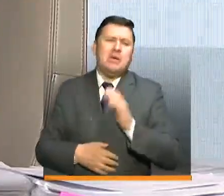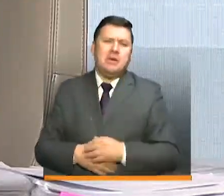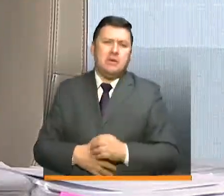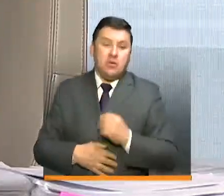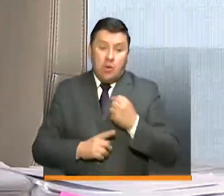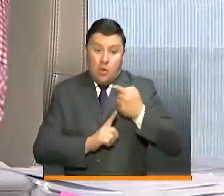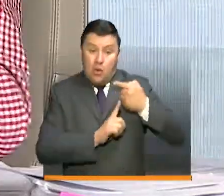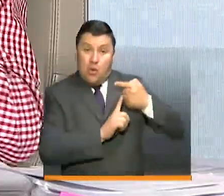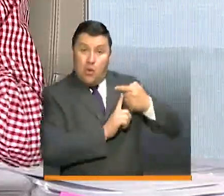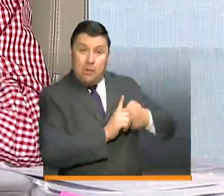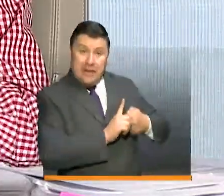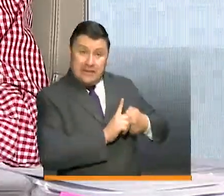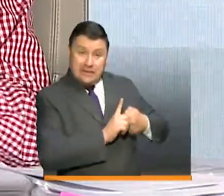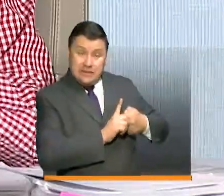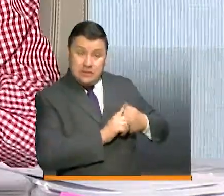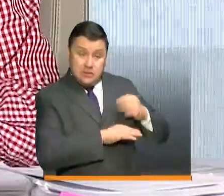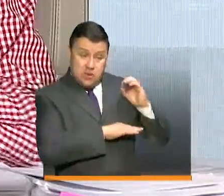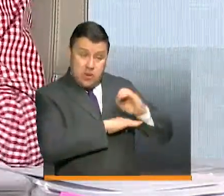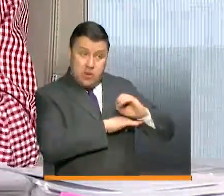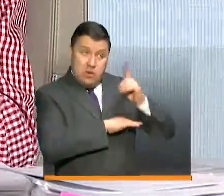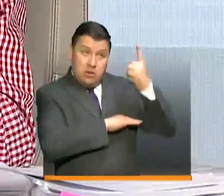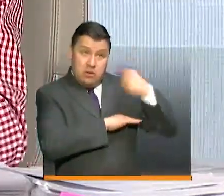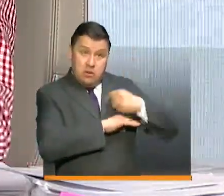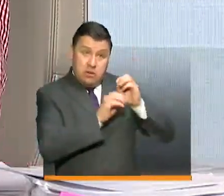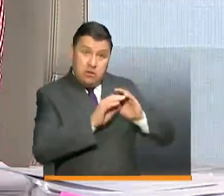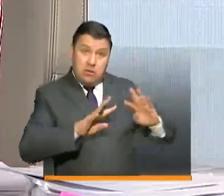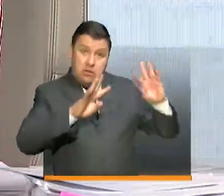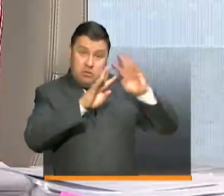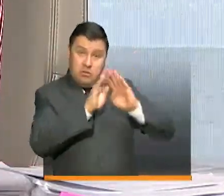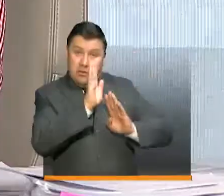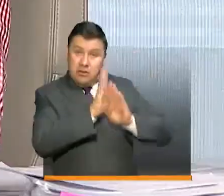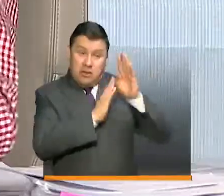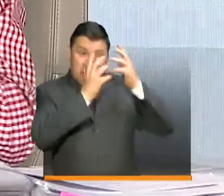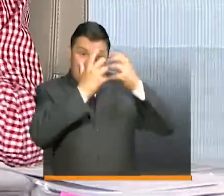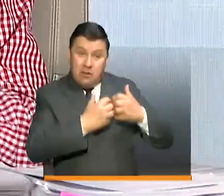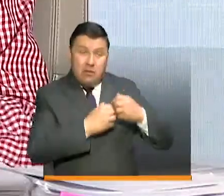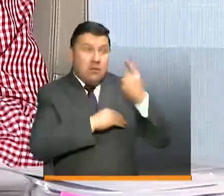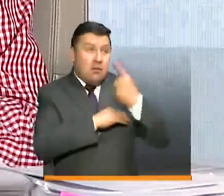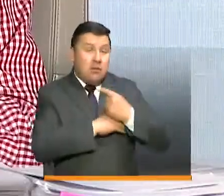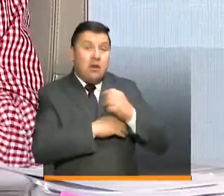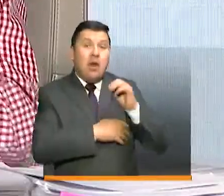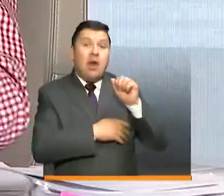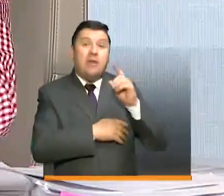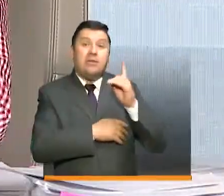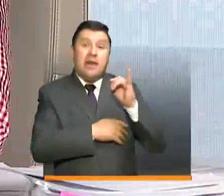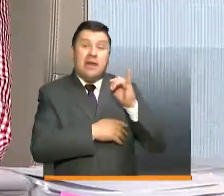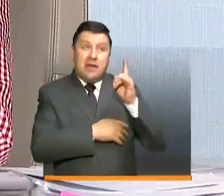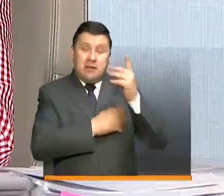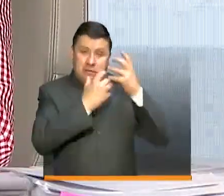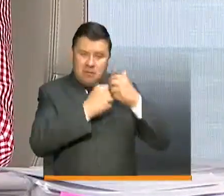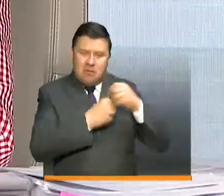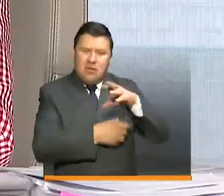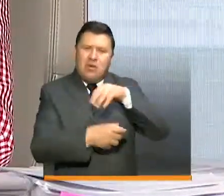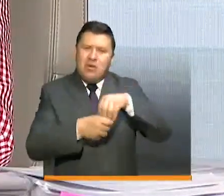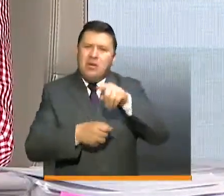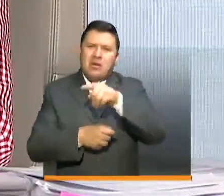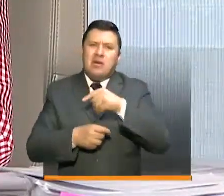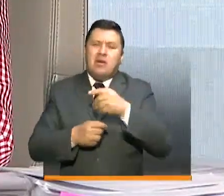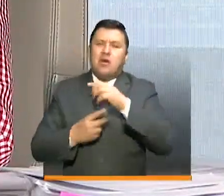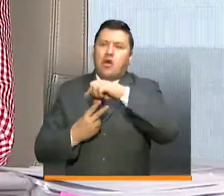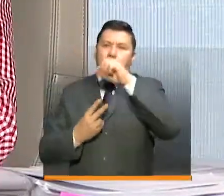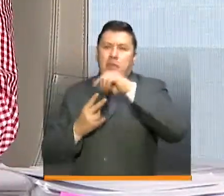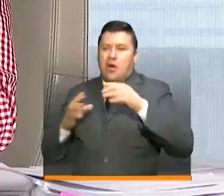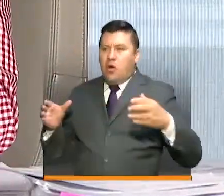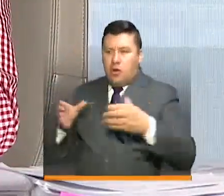un mes con la ONUDI, la Organización de Naciones Unidas para el Desarrollo Industrial, con la ANDI, con la Corporación y Agencia de